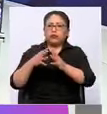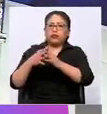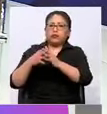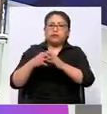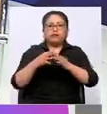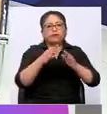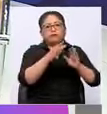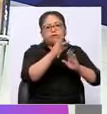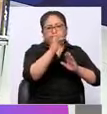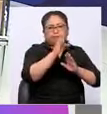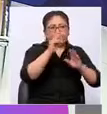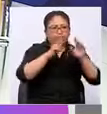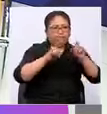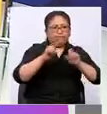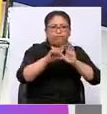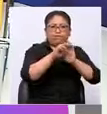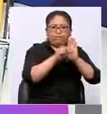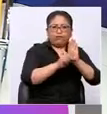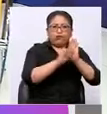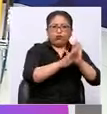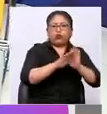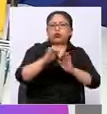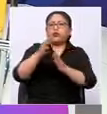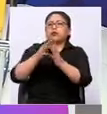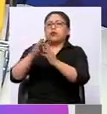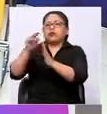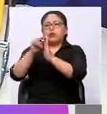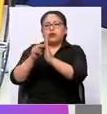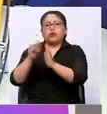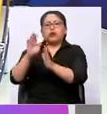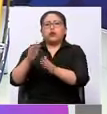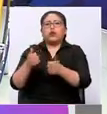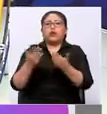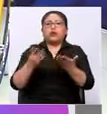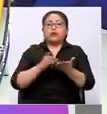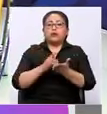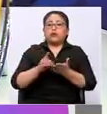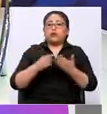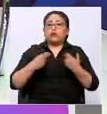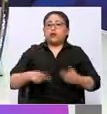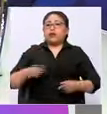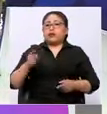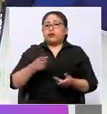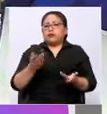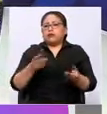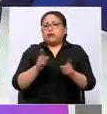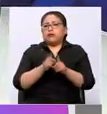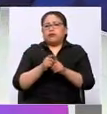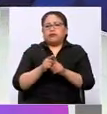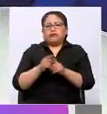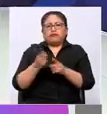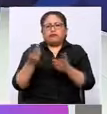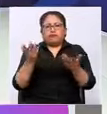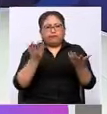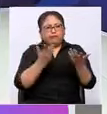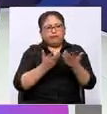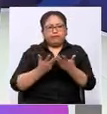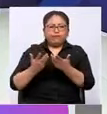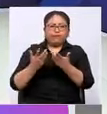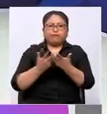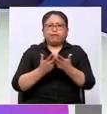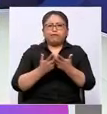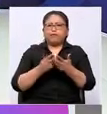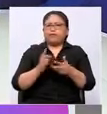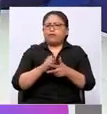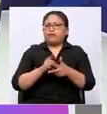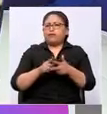derechos constitucionales y que no haya la posibilidad de infracción a sus derechos humanos. En los tres casos creo que convergen los elementos,